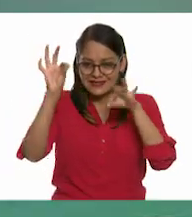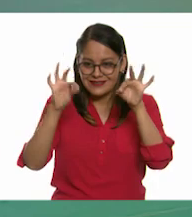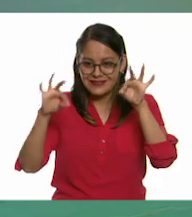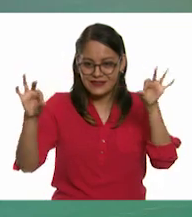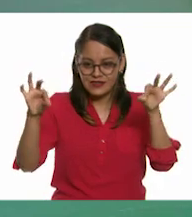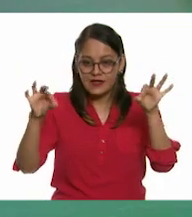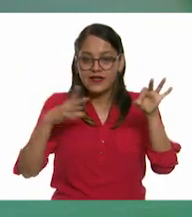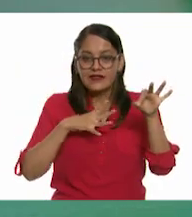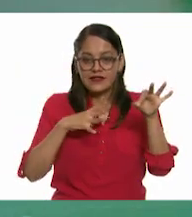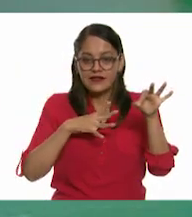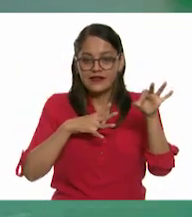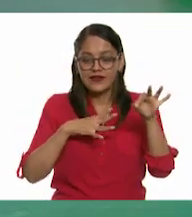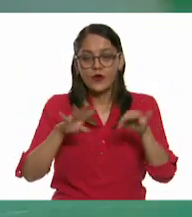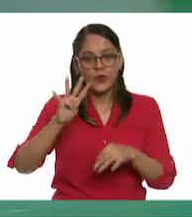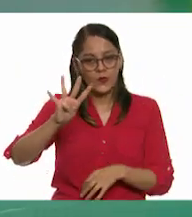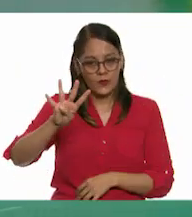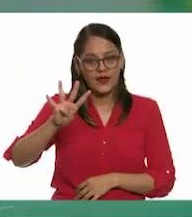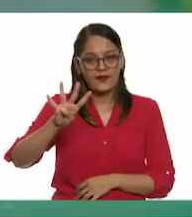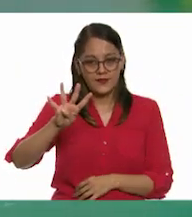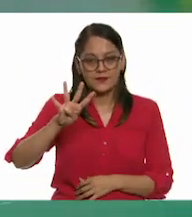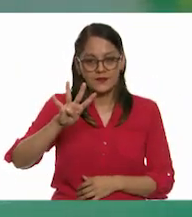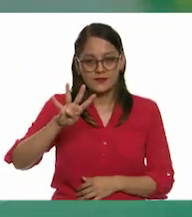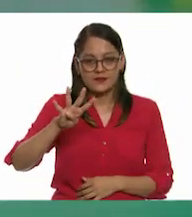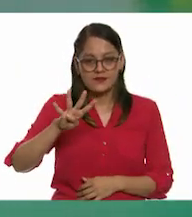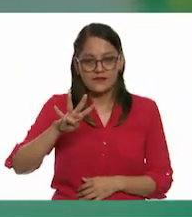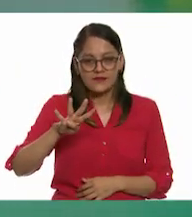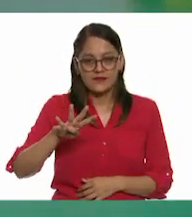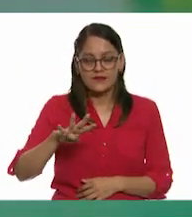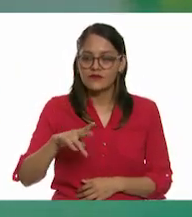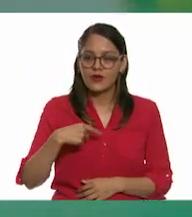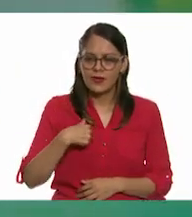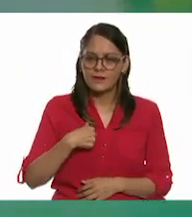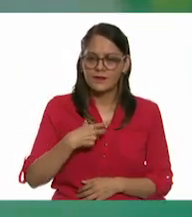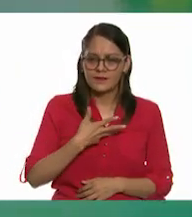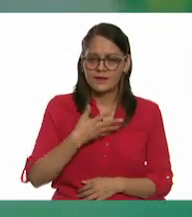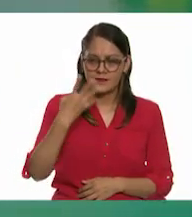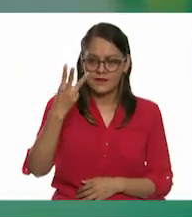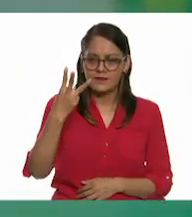cuatro tiritas. Bueno, la mía creo que tiene tres.